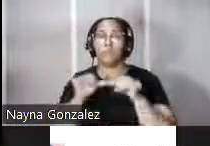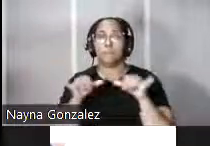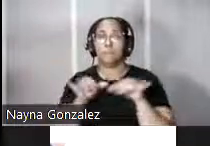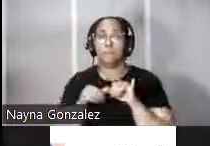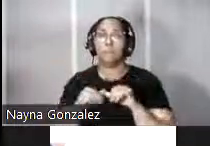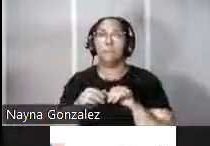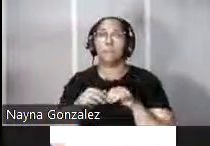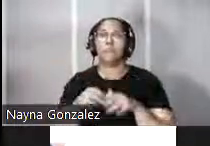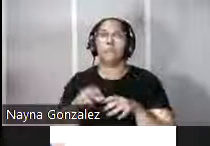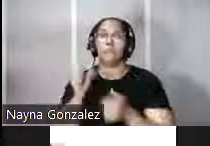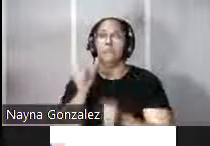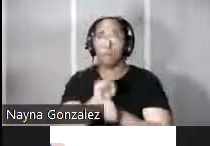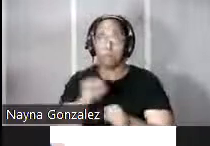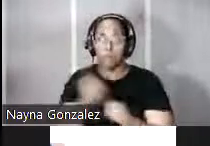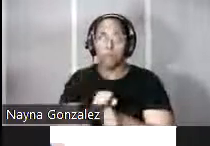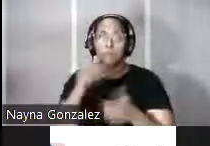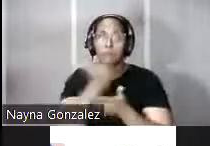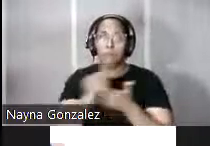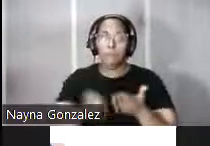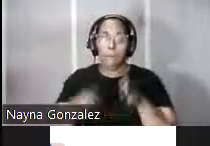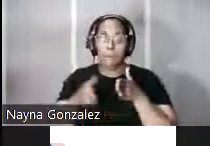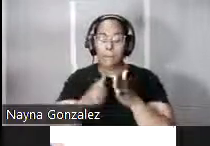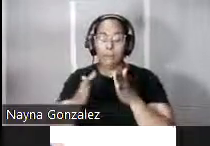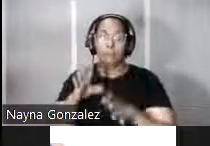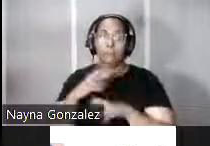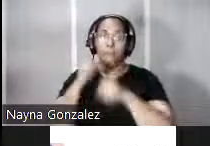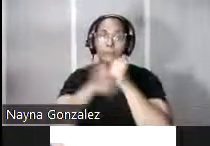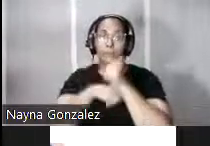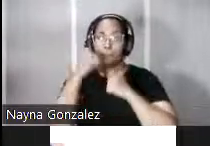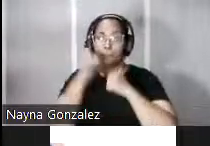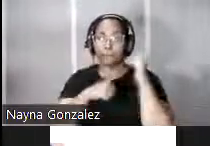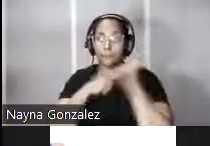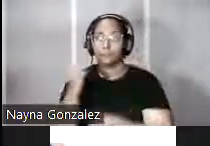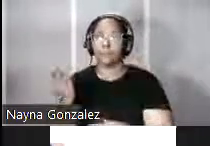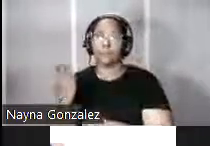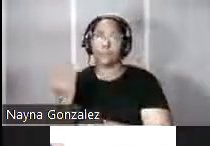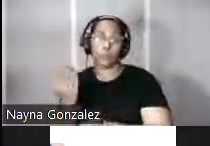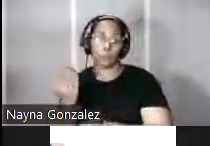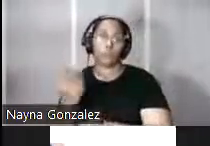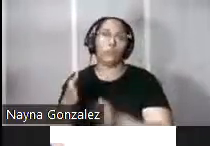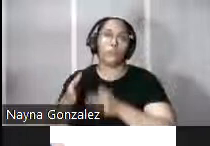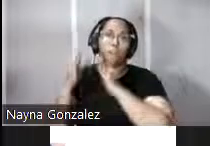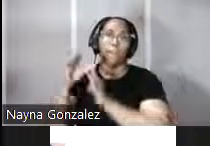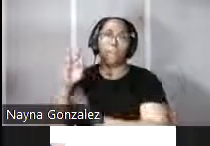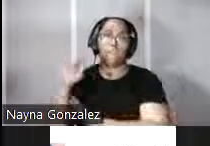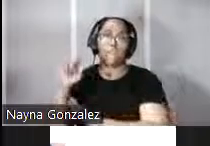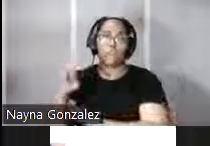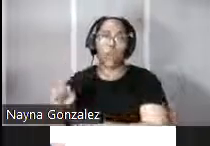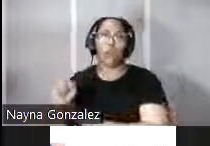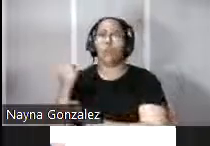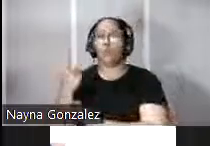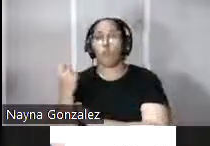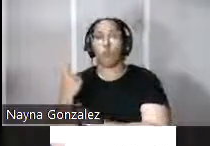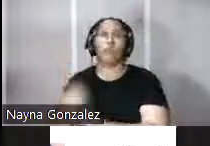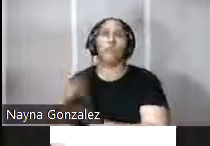obras públicas Miguel Martínez Campos construyó un total de 14 faros principales 11 ordinarios y 7 auxiliares todos